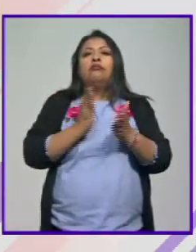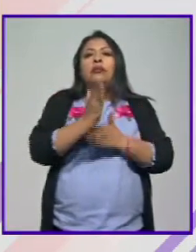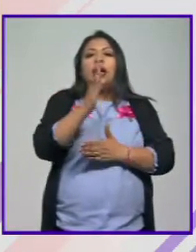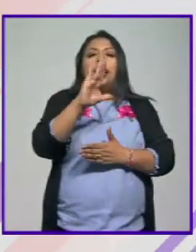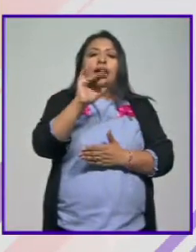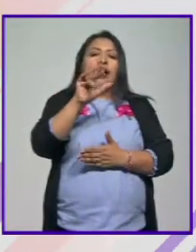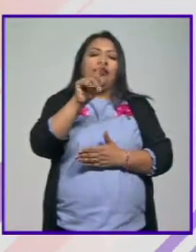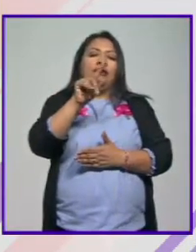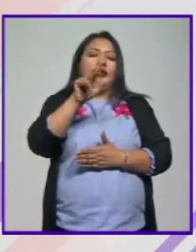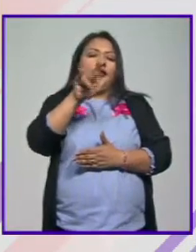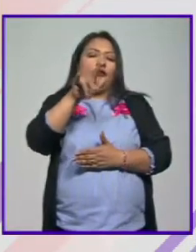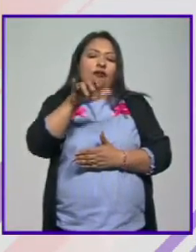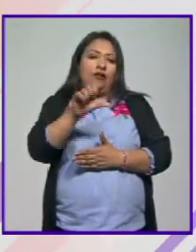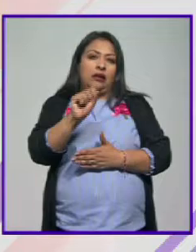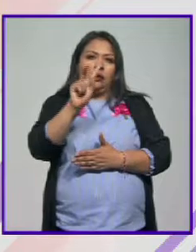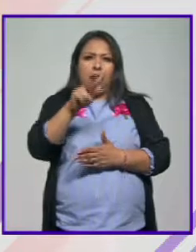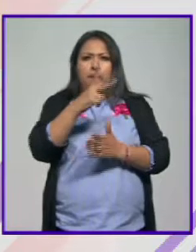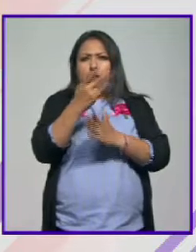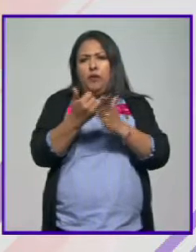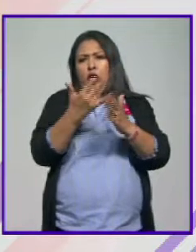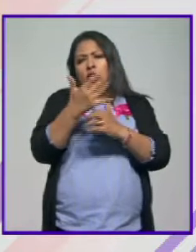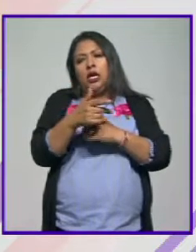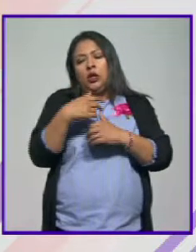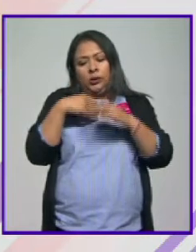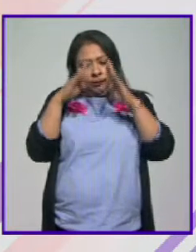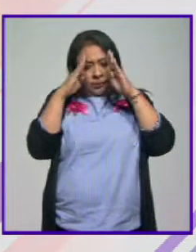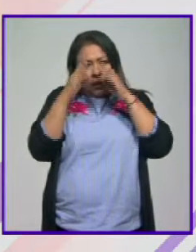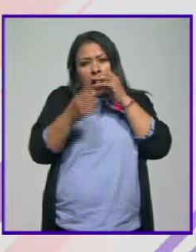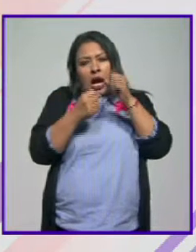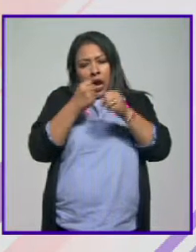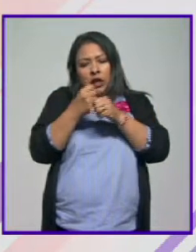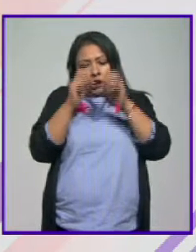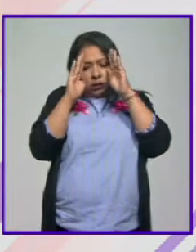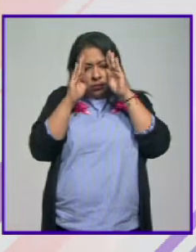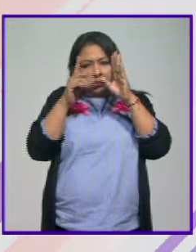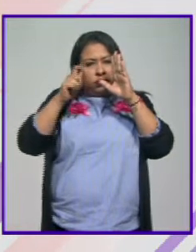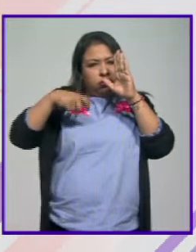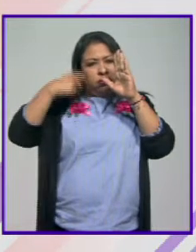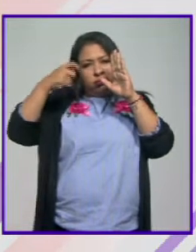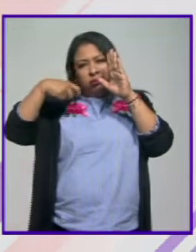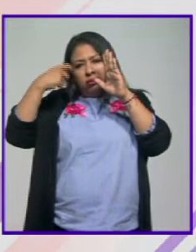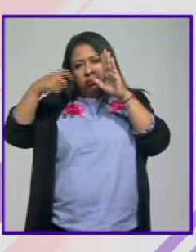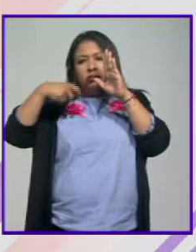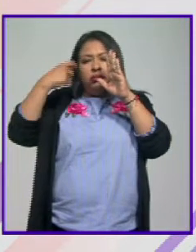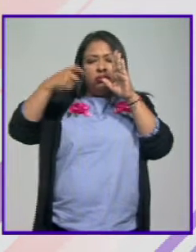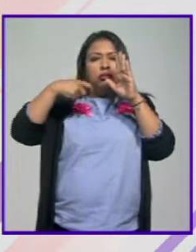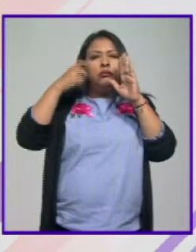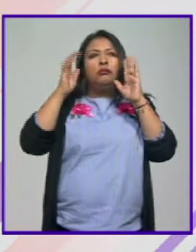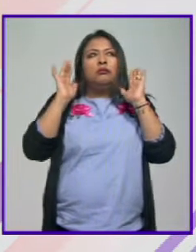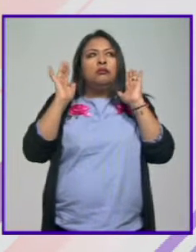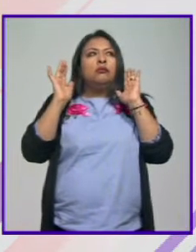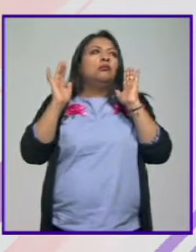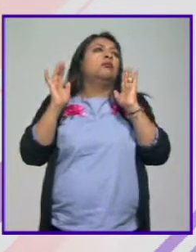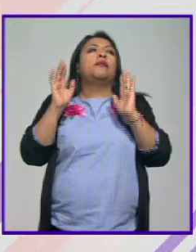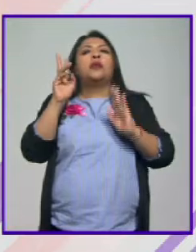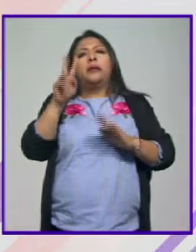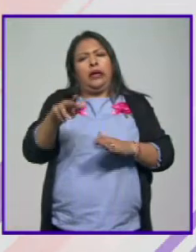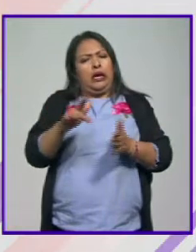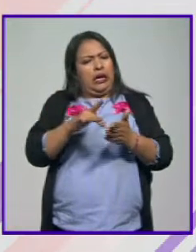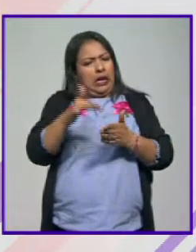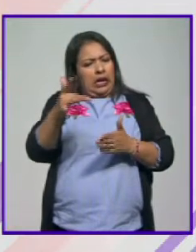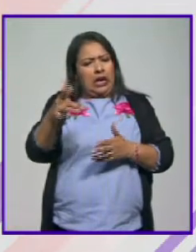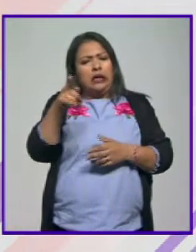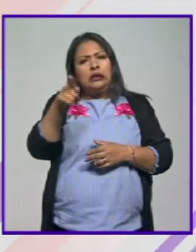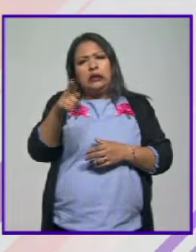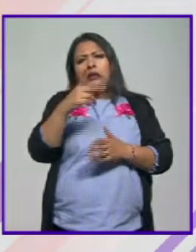Cantinflas que bueno fue un proyecto que ahí me ocupó un par de años y estoy evidentemente muy agradecido a